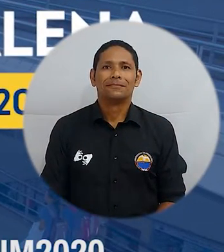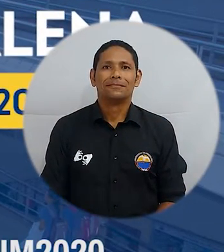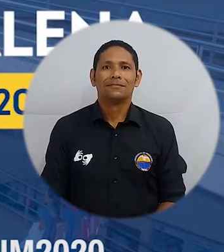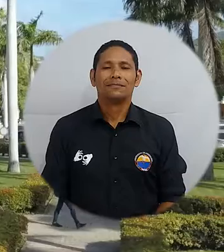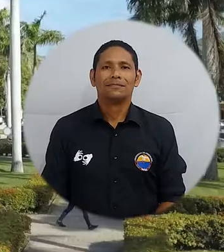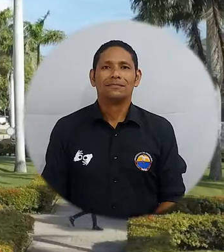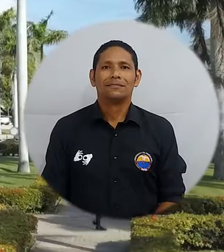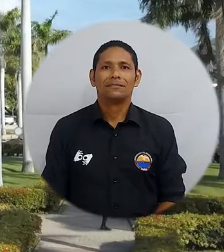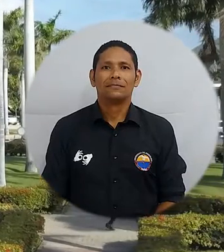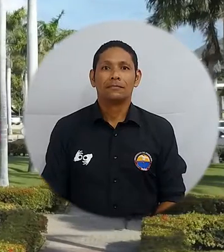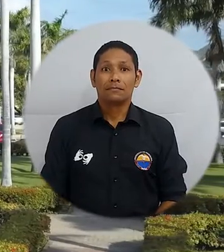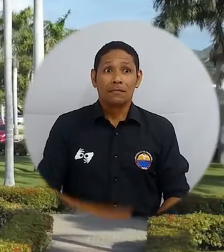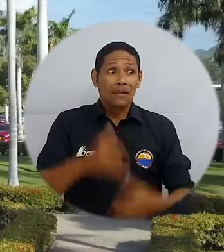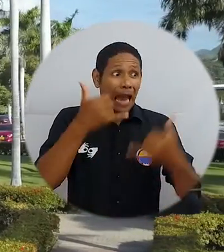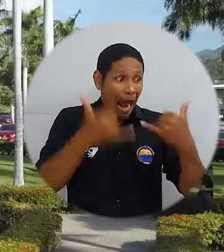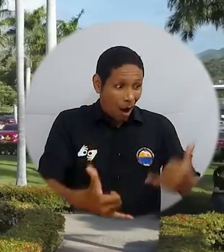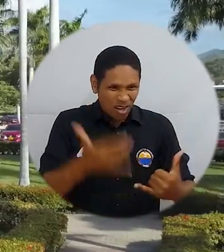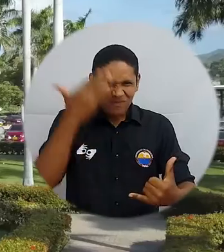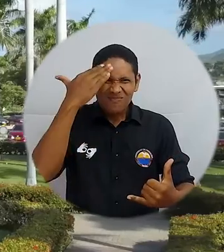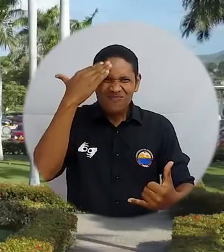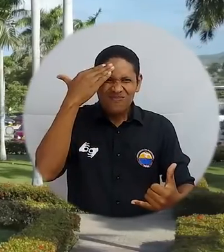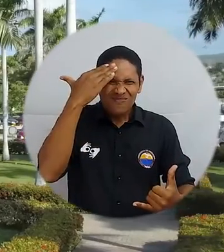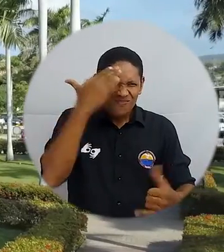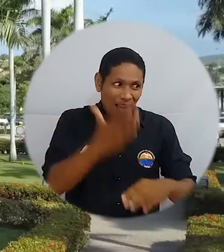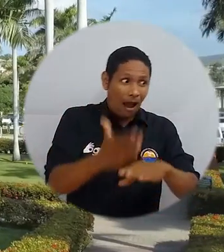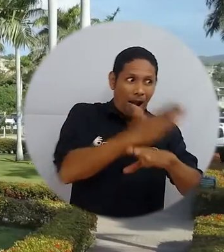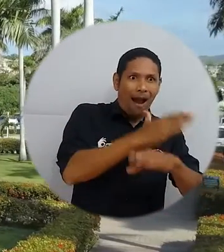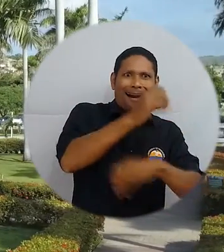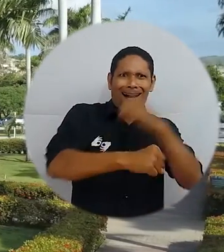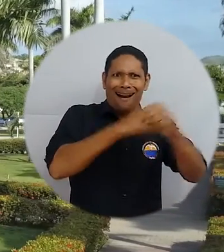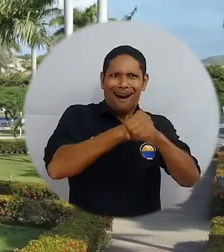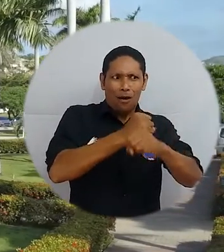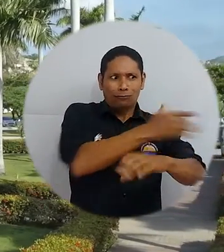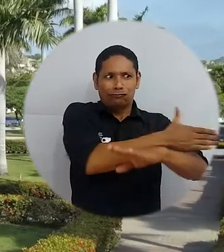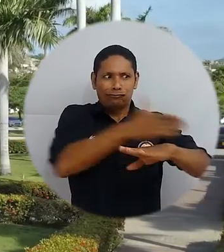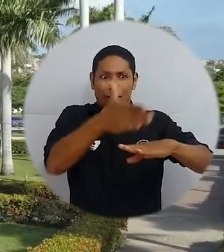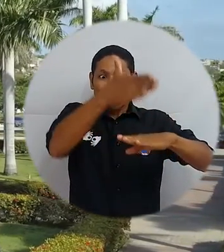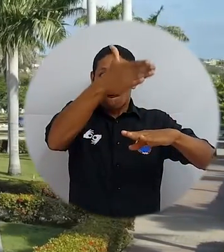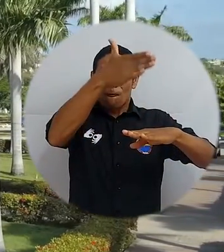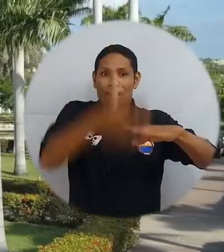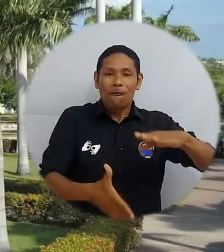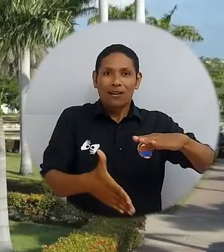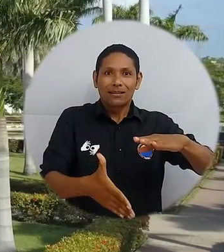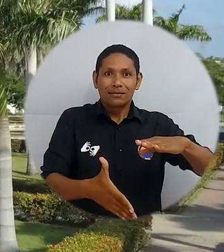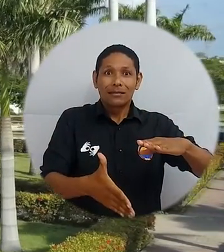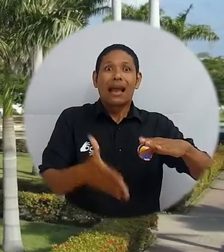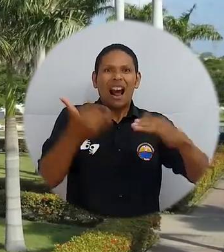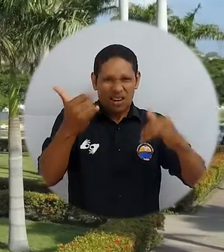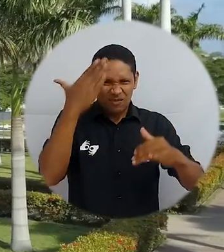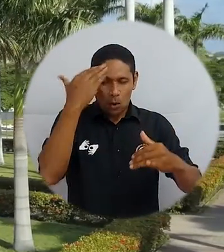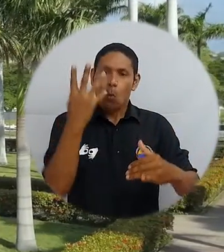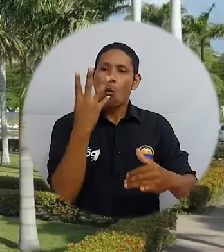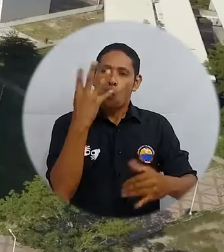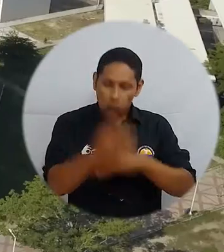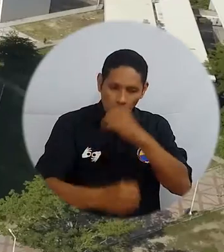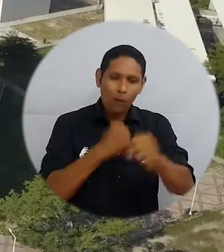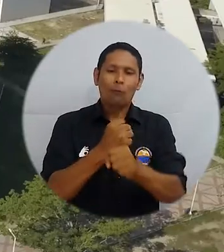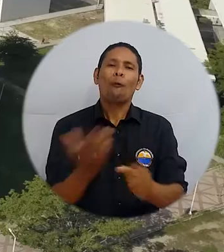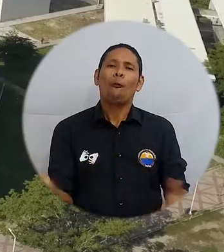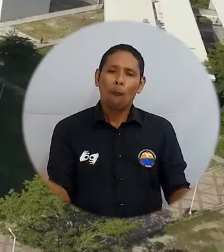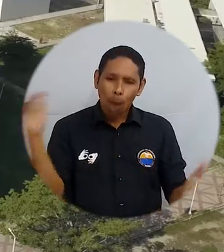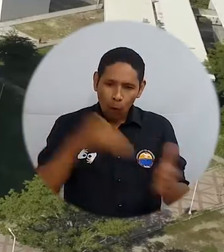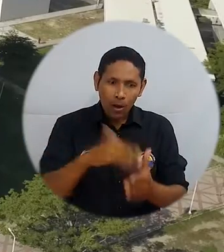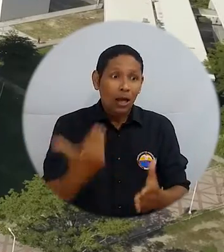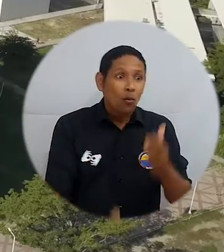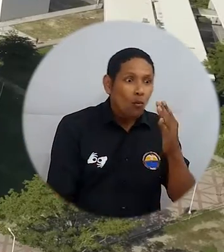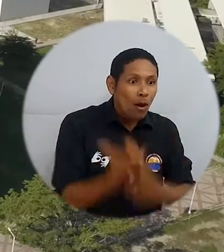El actual periodo rectoral de la Universidad del Magdalena se encuentra próximo a culminar, por lo cual, como cada 4 años, se desarrollará